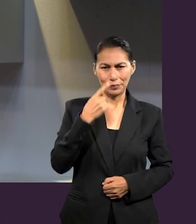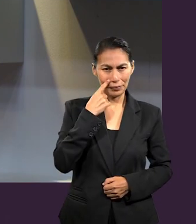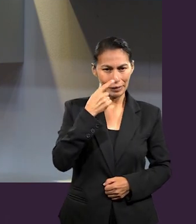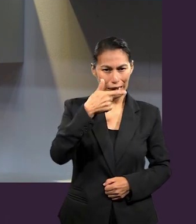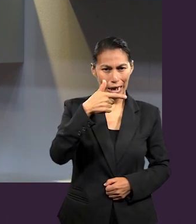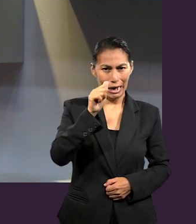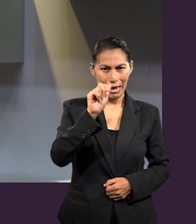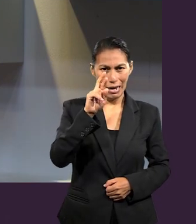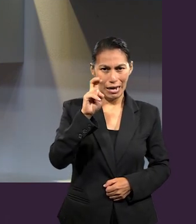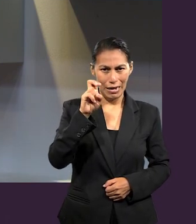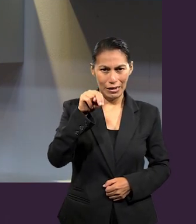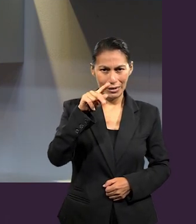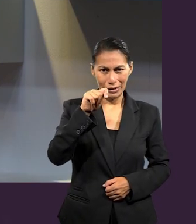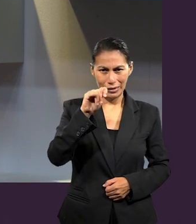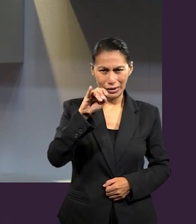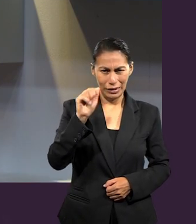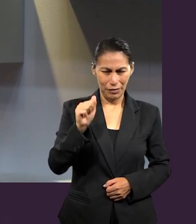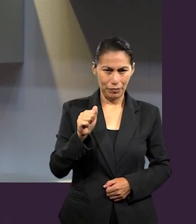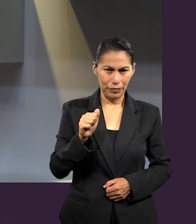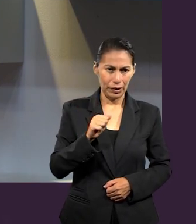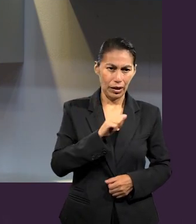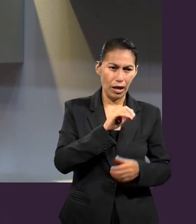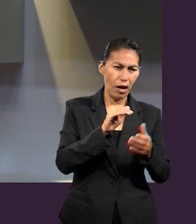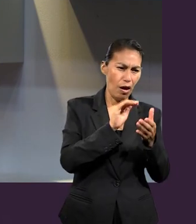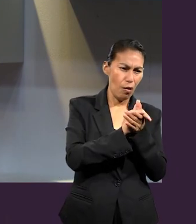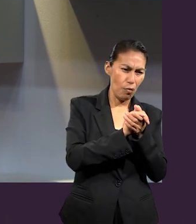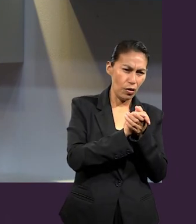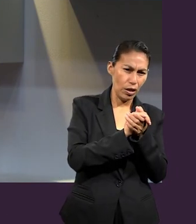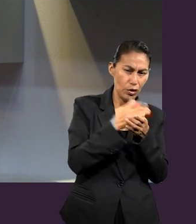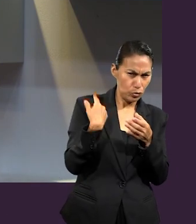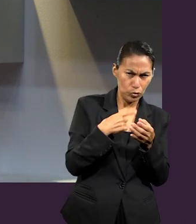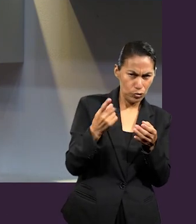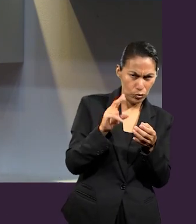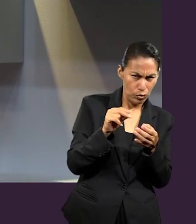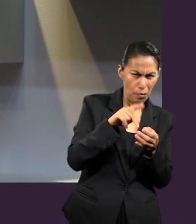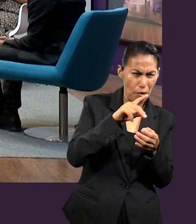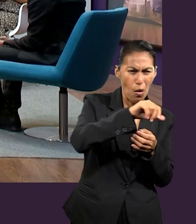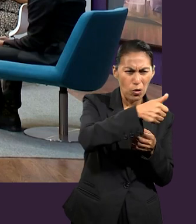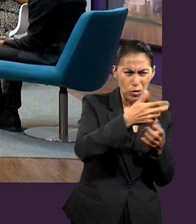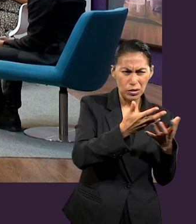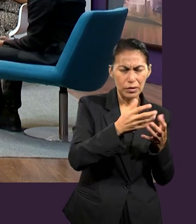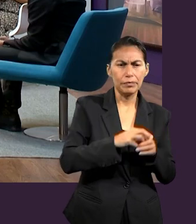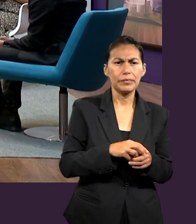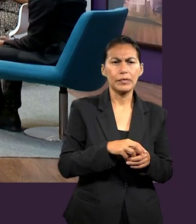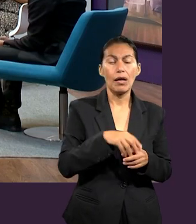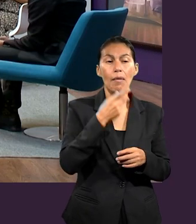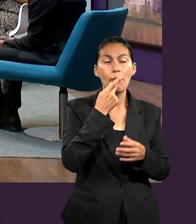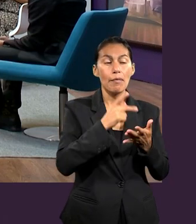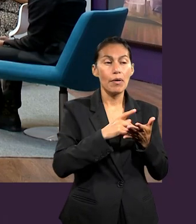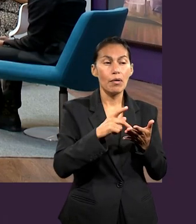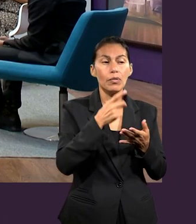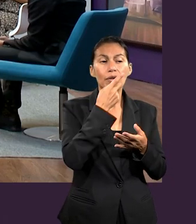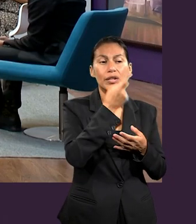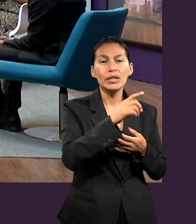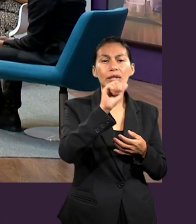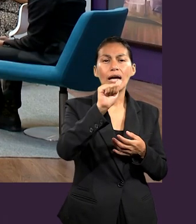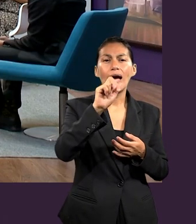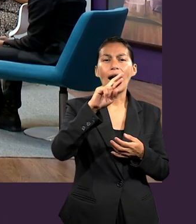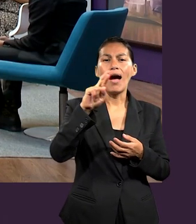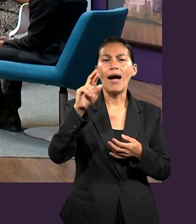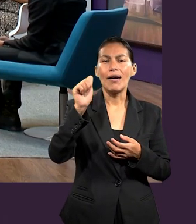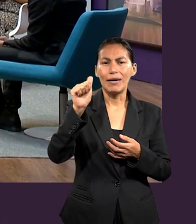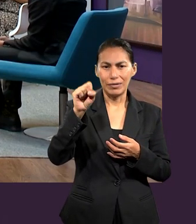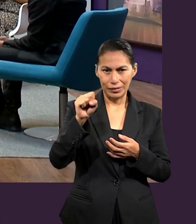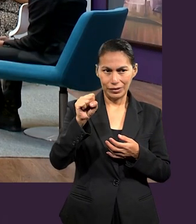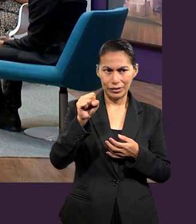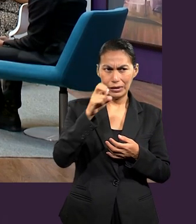ciertas bodas se dan arras. Y Pablo habla de las arras. Justamente es eso. Es el compromiso, la